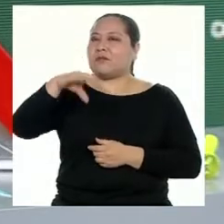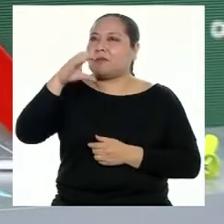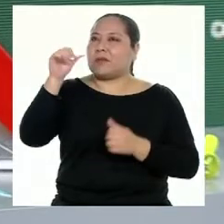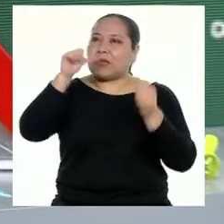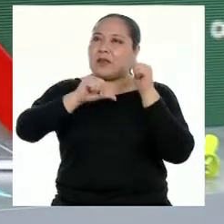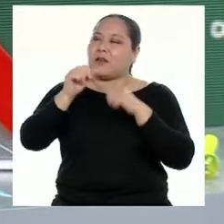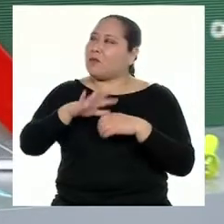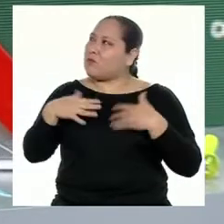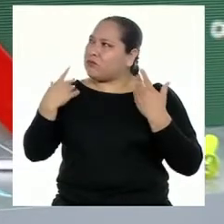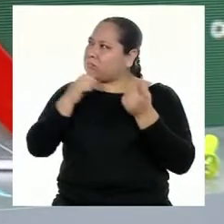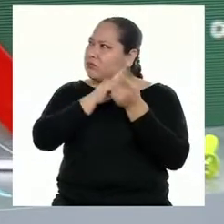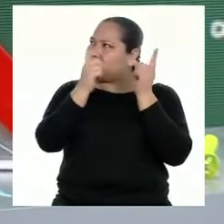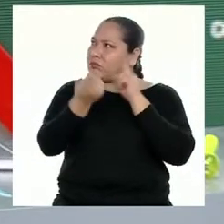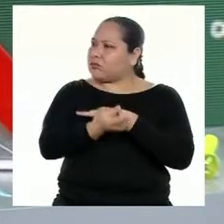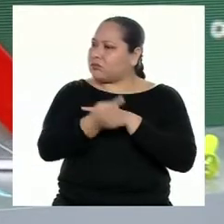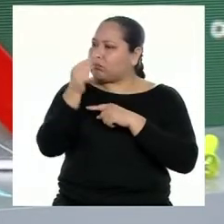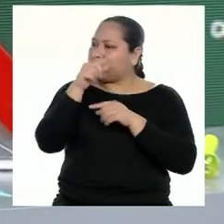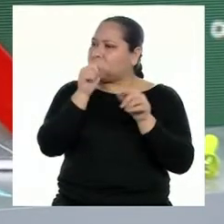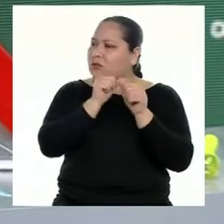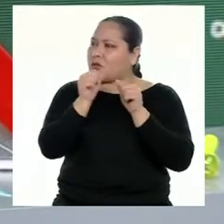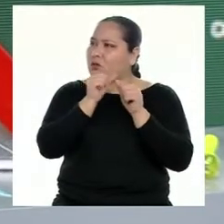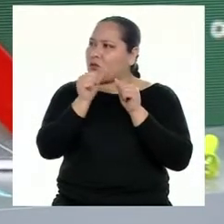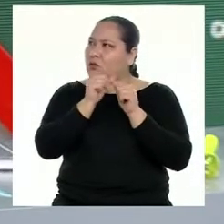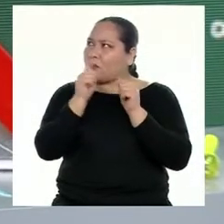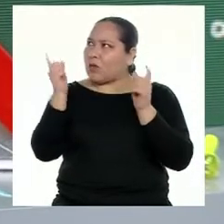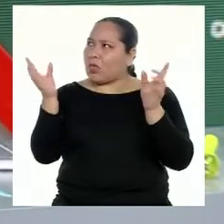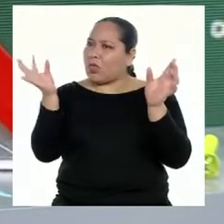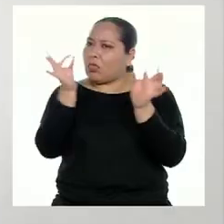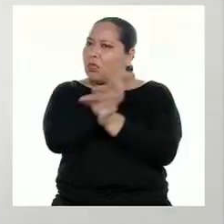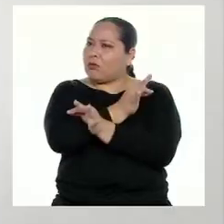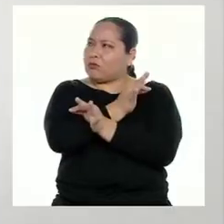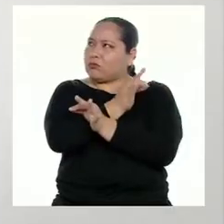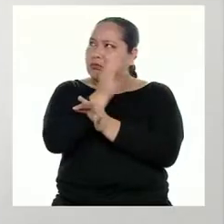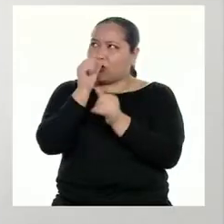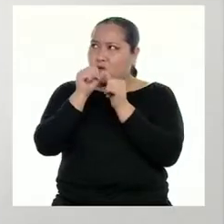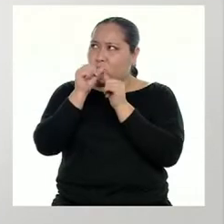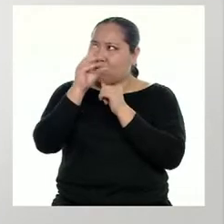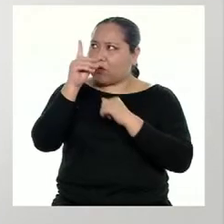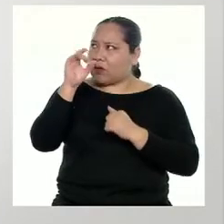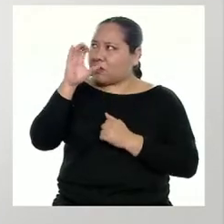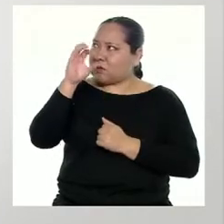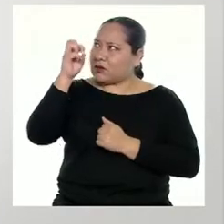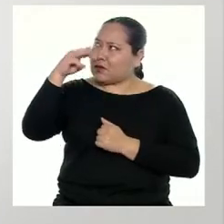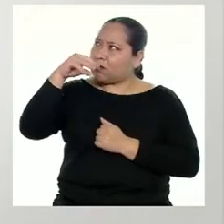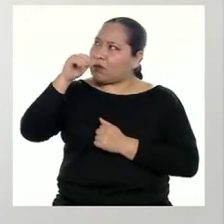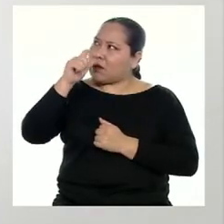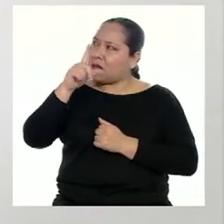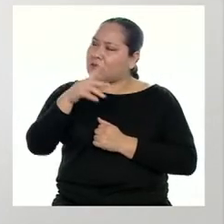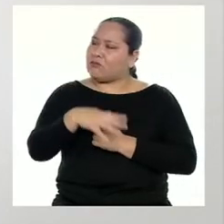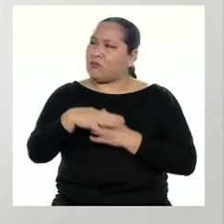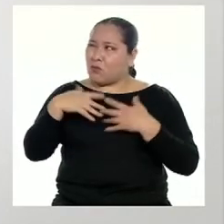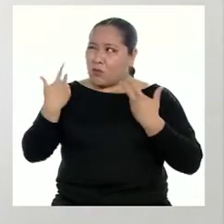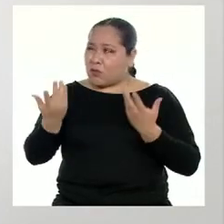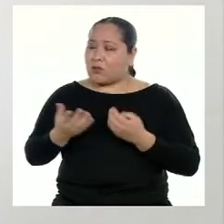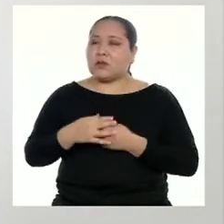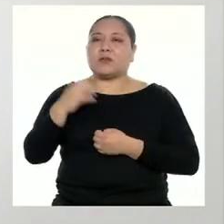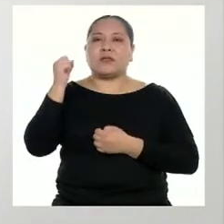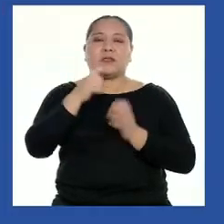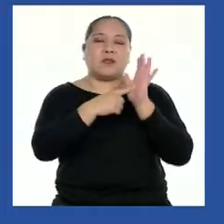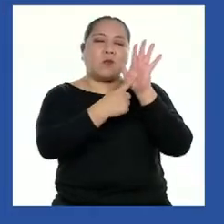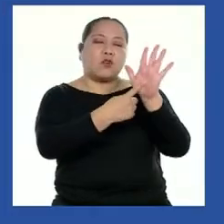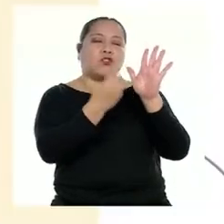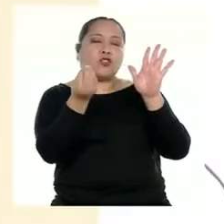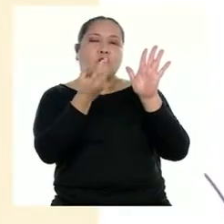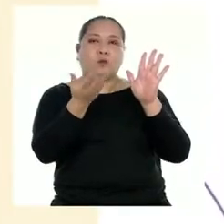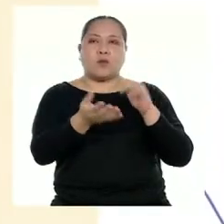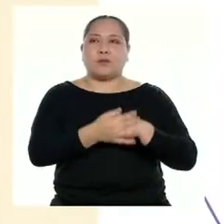puedo cambiar los números de una notación científica a un número decimal? Sí, claro, también. Te muestro cómo sería.